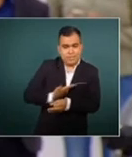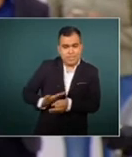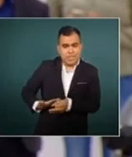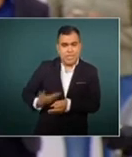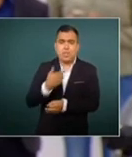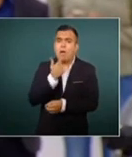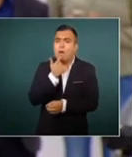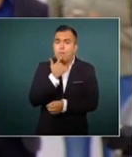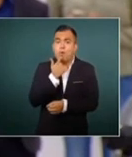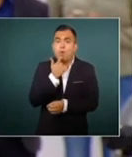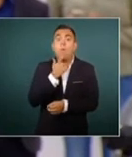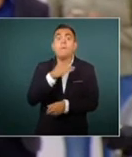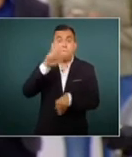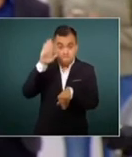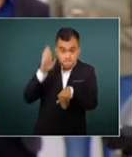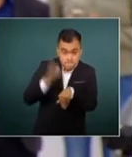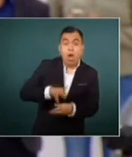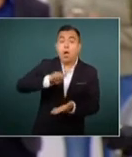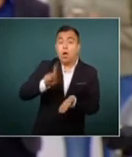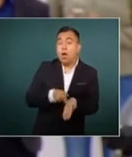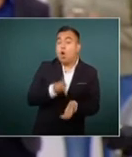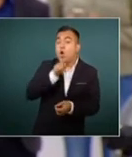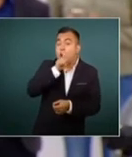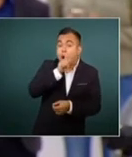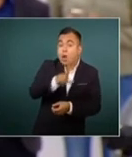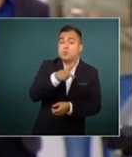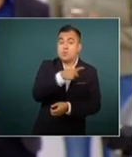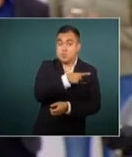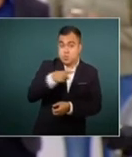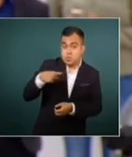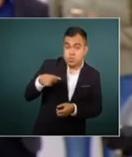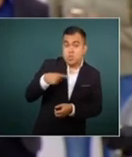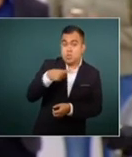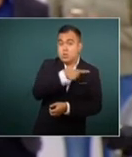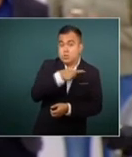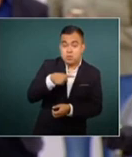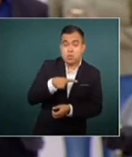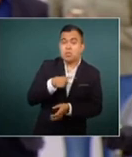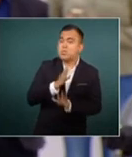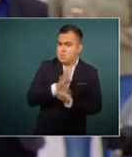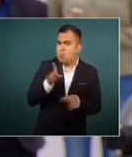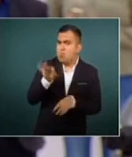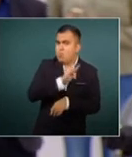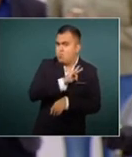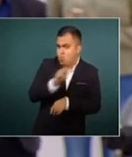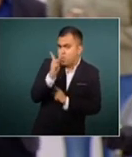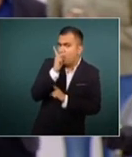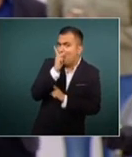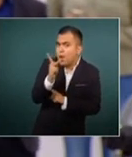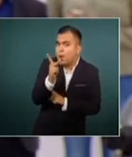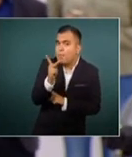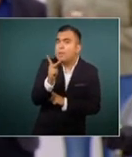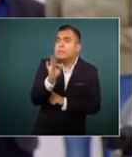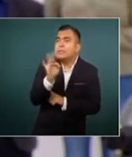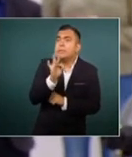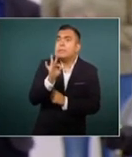de no endeudar más al gobierno del Estado de Jalisco, a menos de que sea por causa mayor?